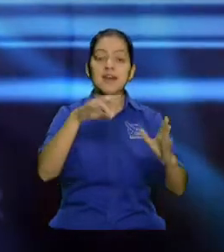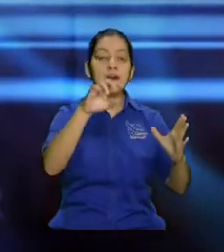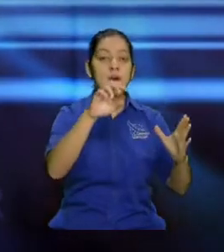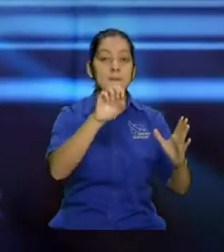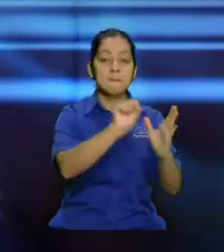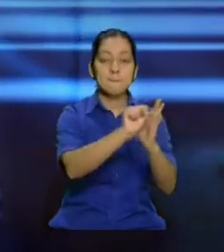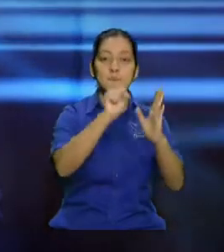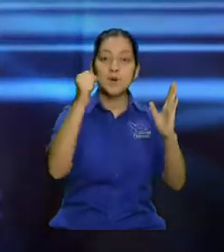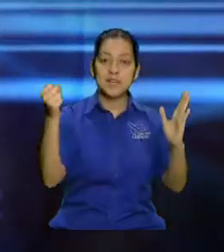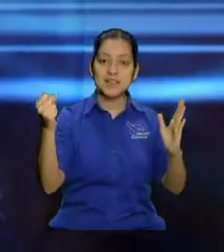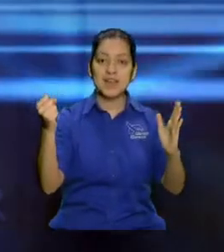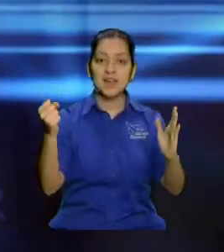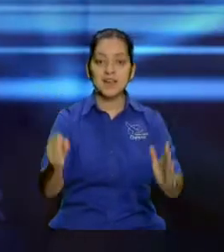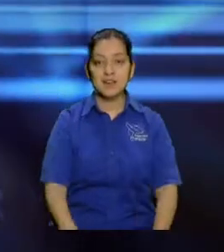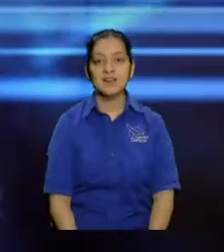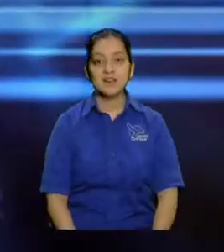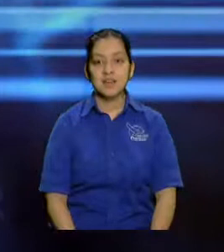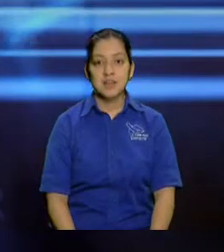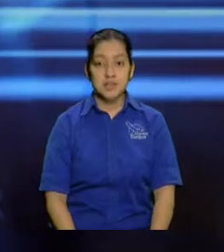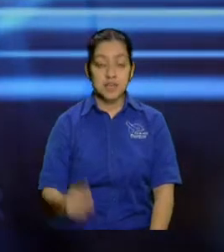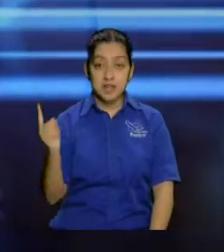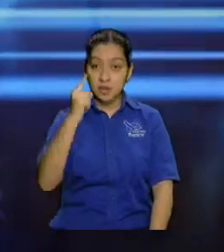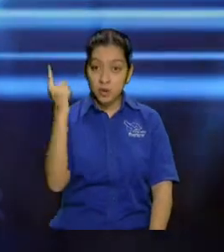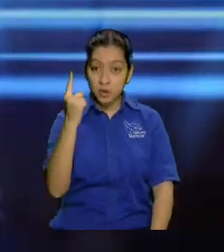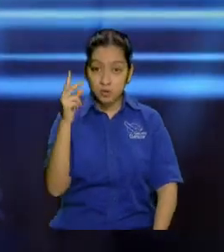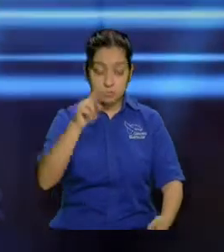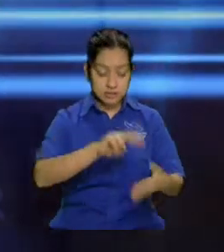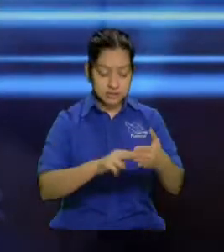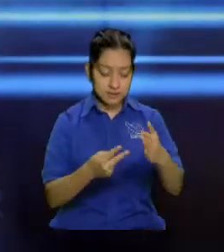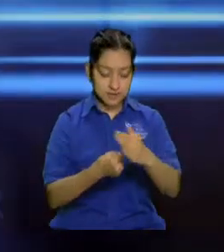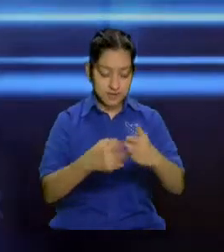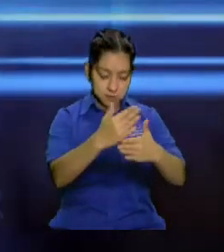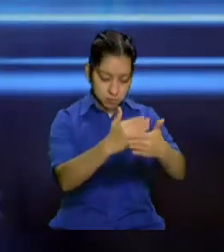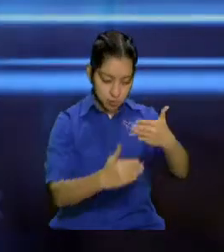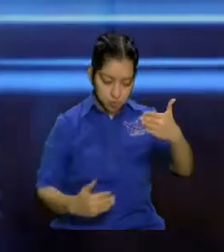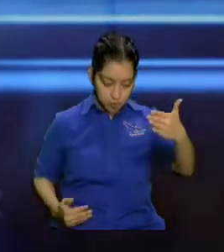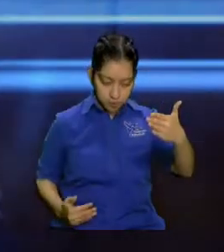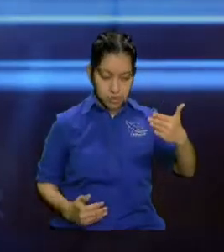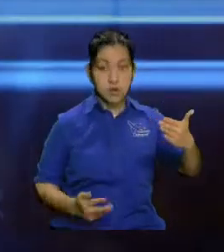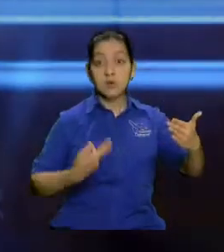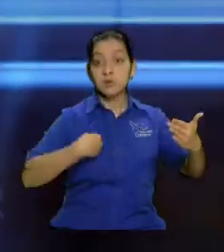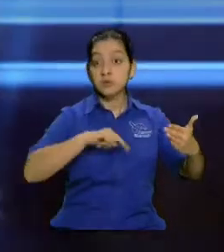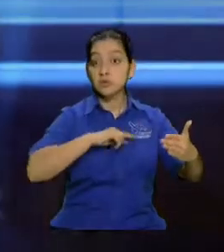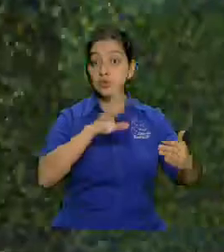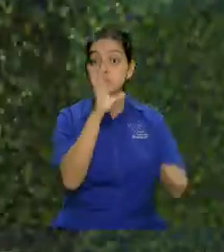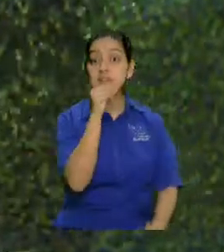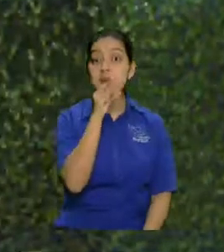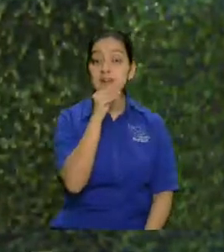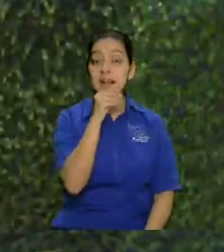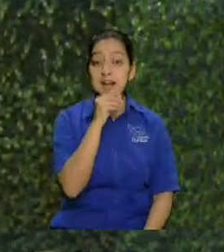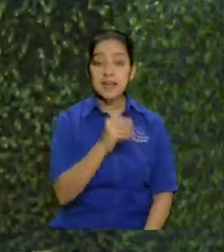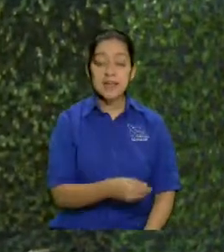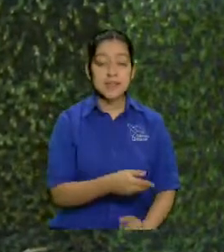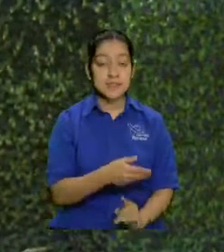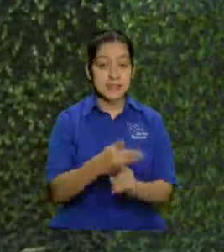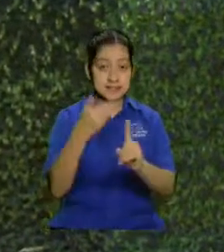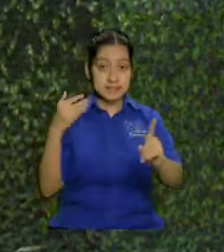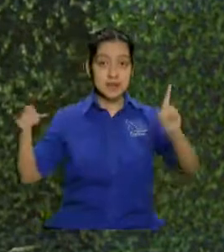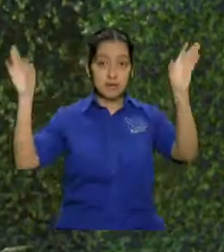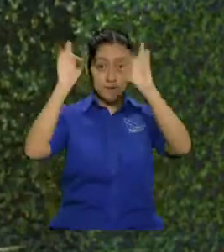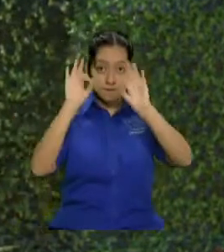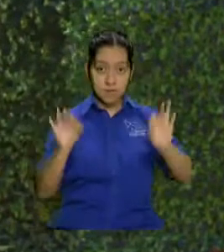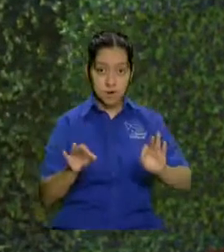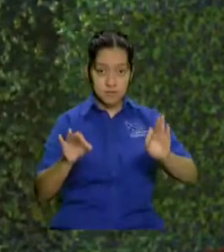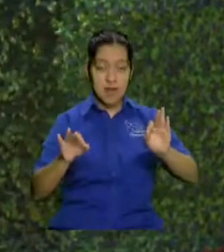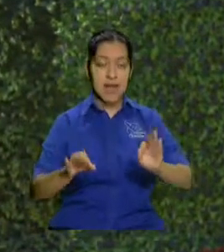y de ahí todo lo que representa. Pero recuerden que estamos hablando desde el punto de vista familiar,